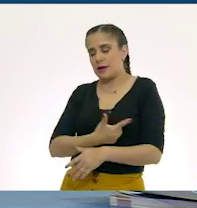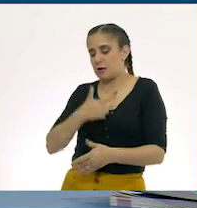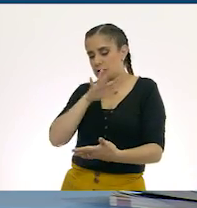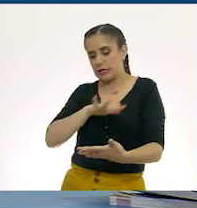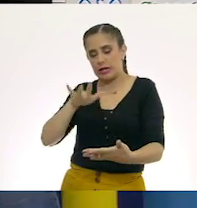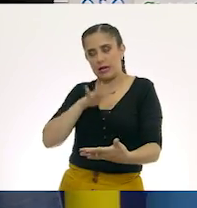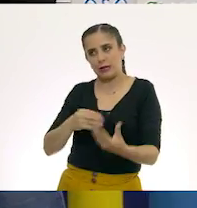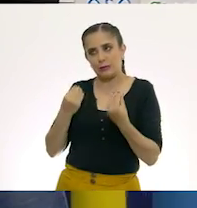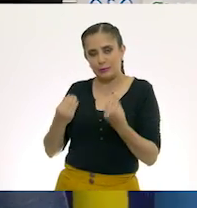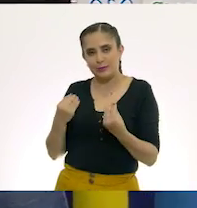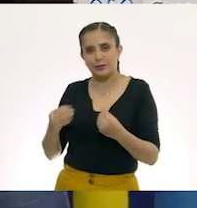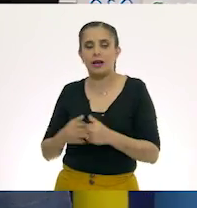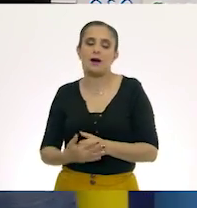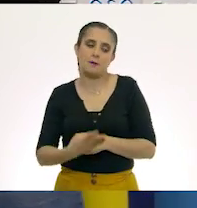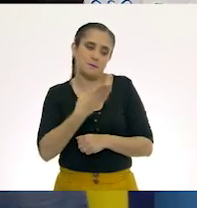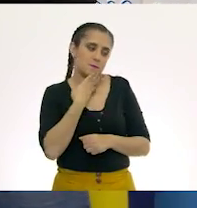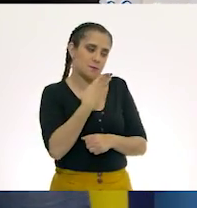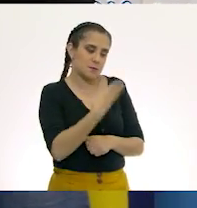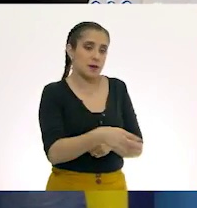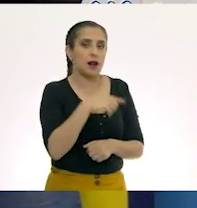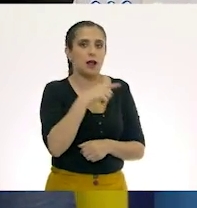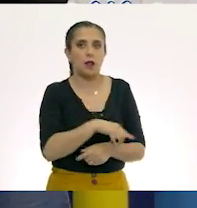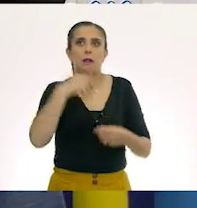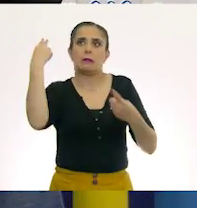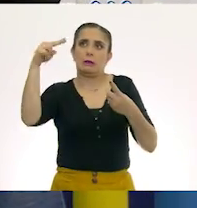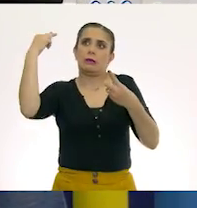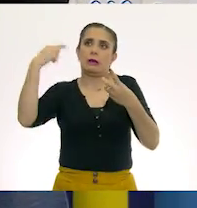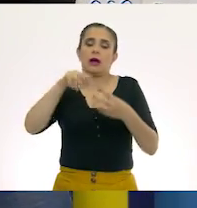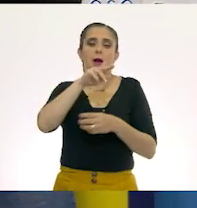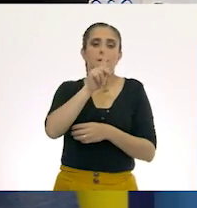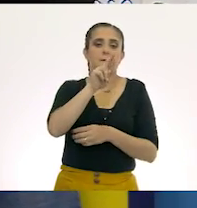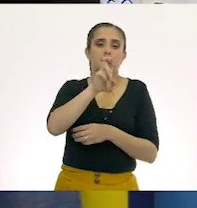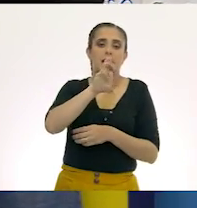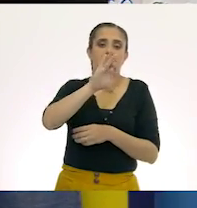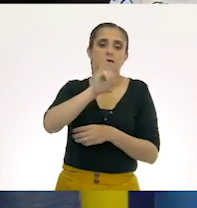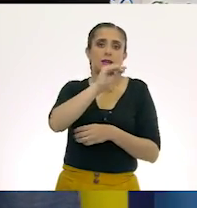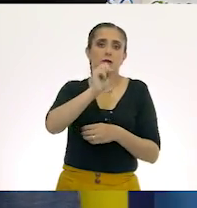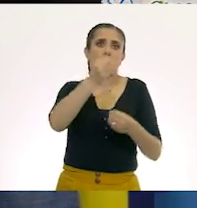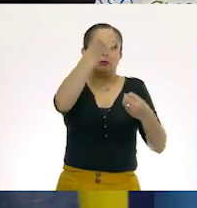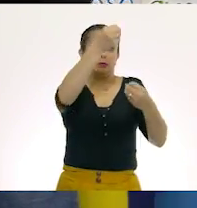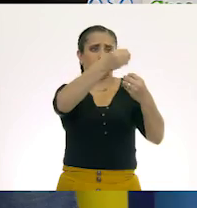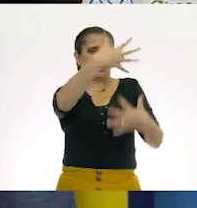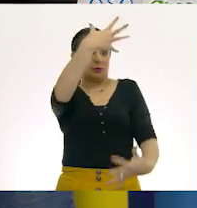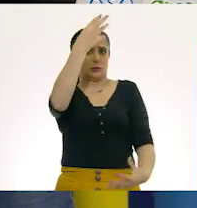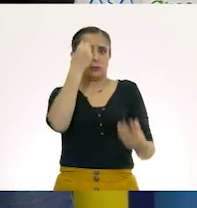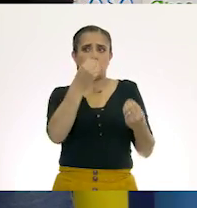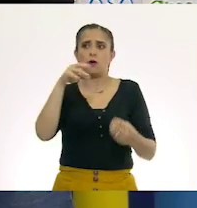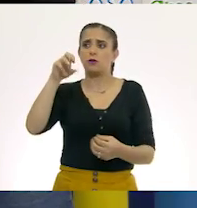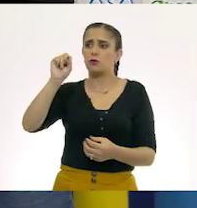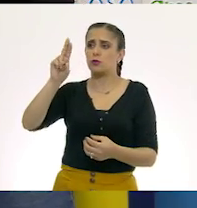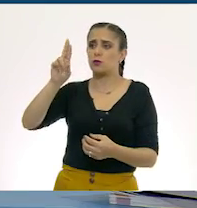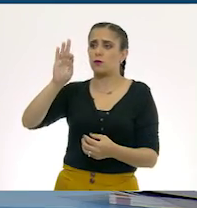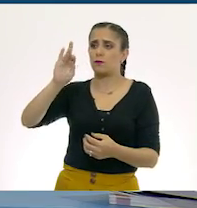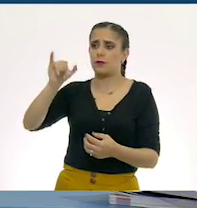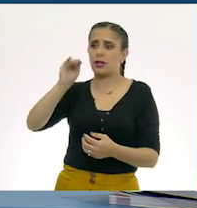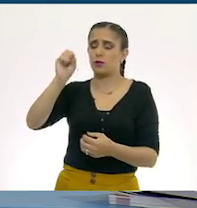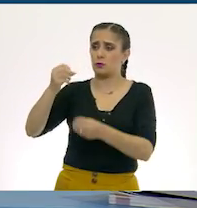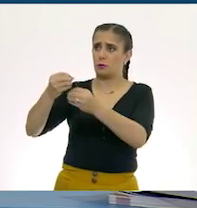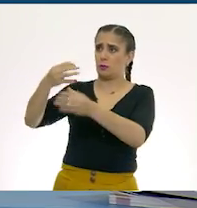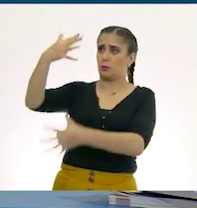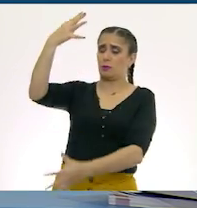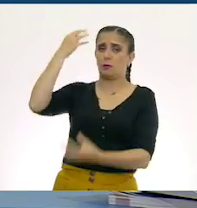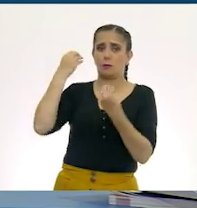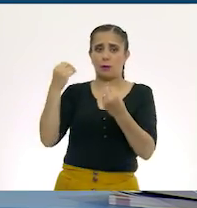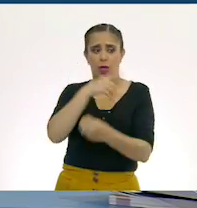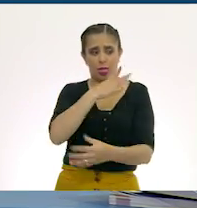Muy bien. Y además, se te acabó el aire de tantos prefijos y tantos sufijos, Sí, maestra. Bueno,